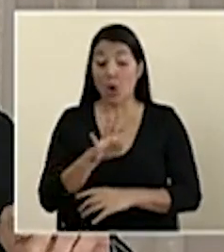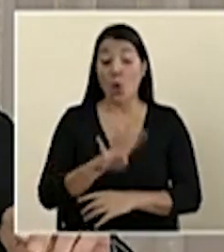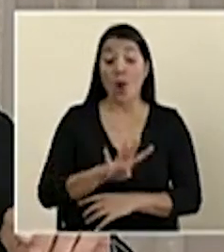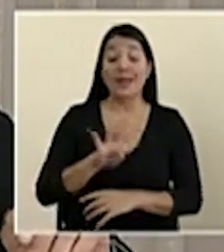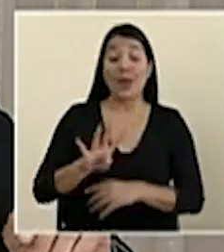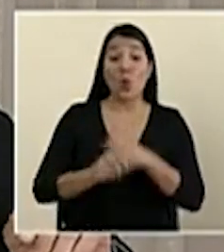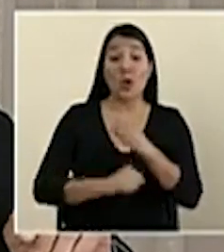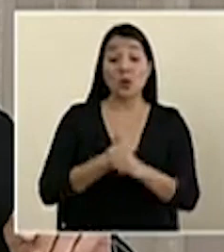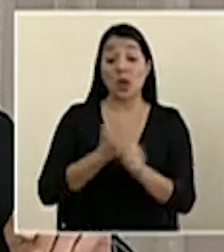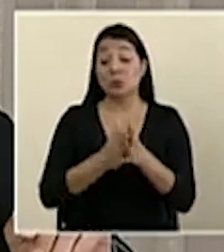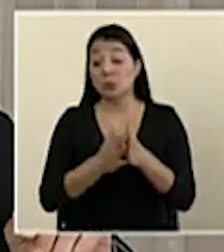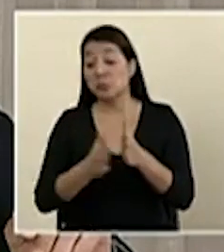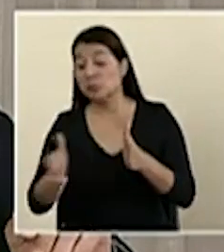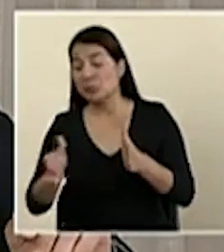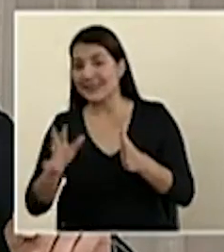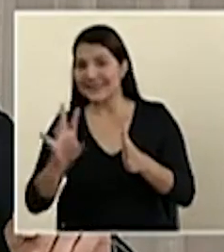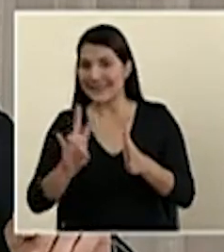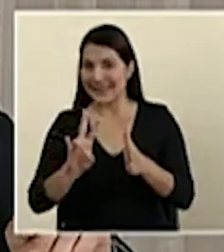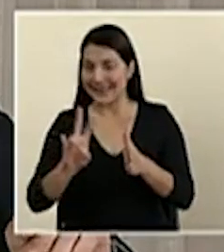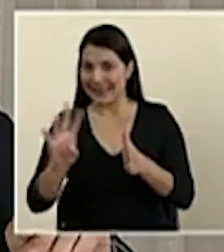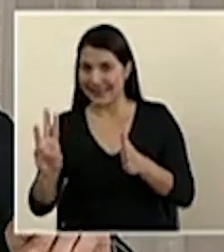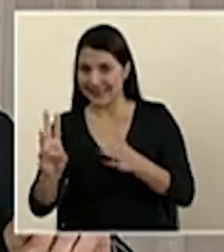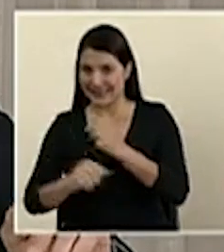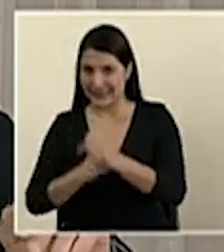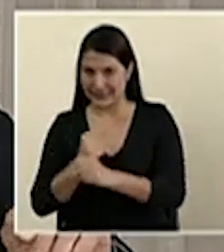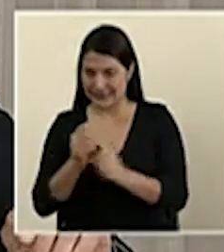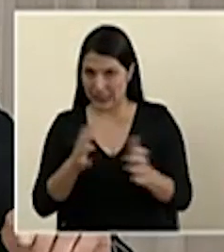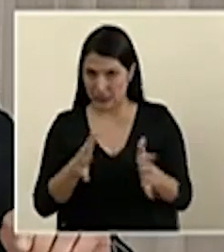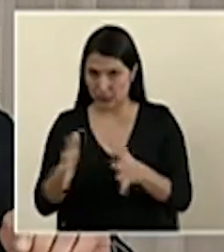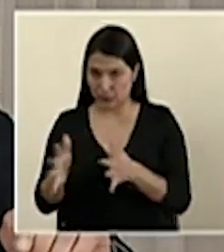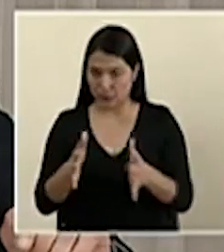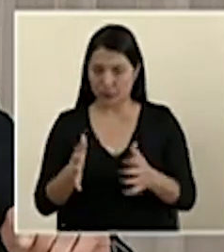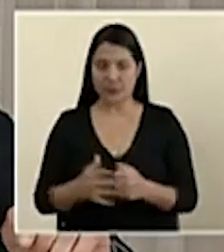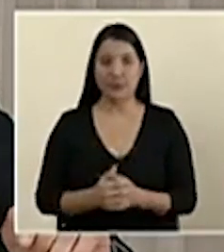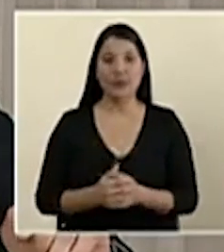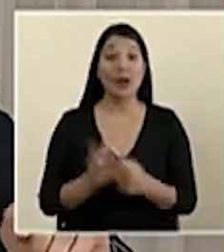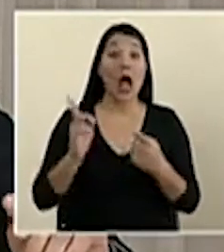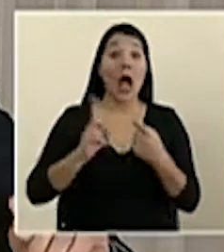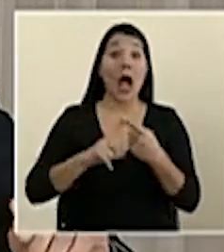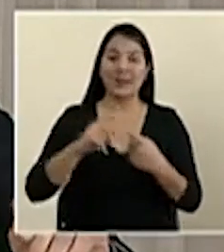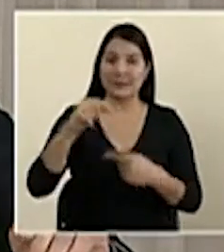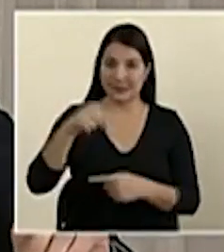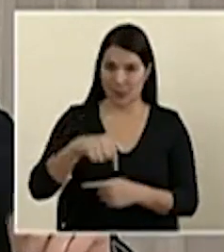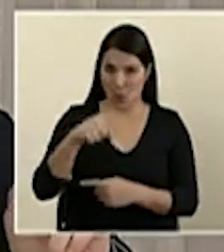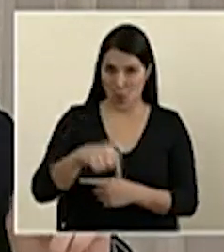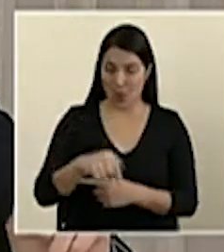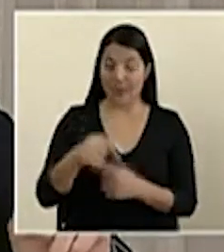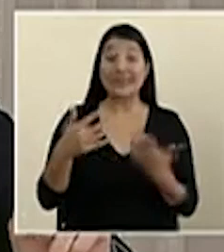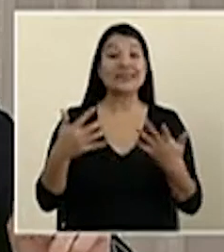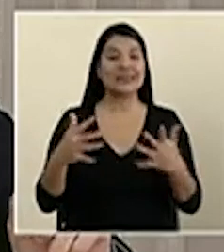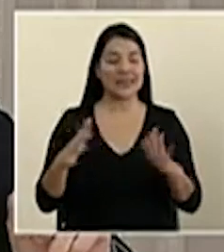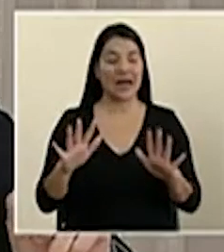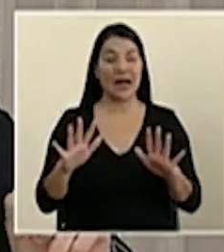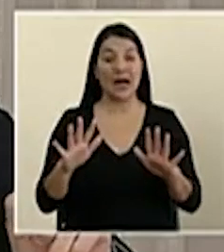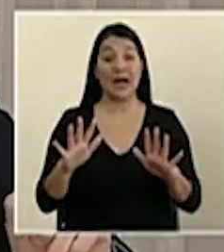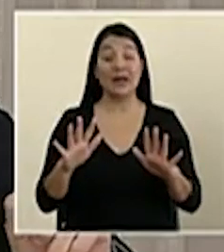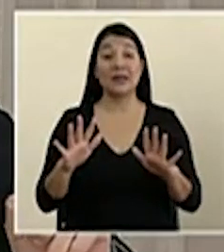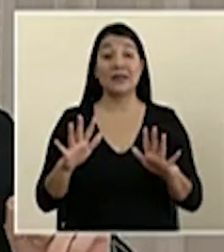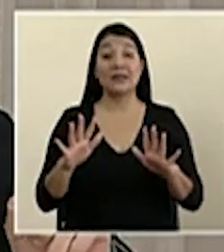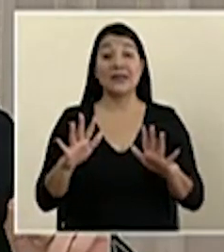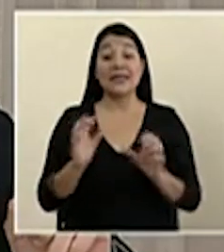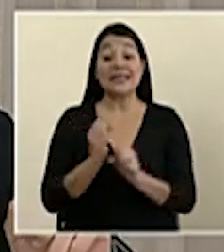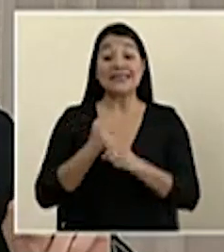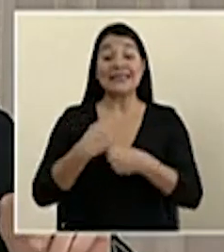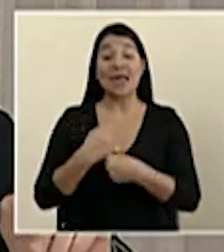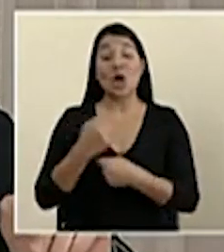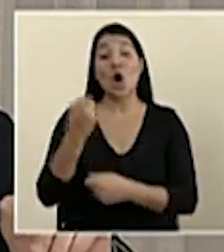44 hasta los 76 años. Hasta el día de hoy, se han procesado un total de